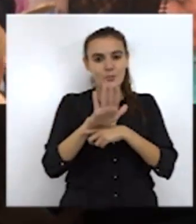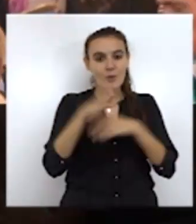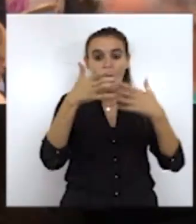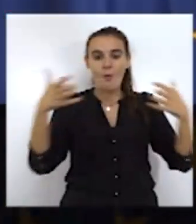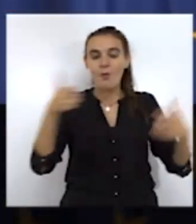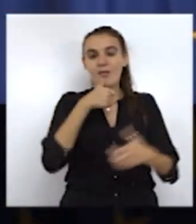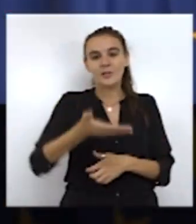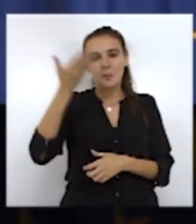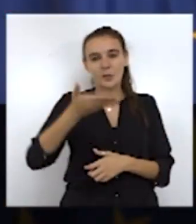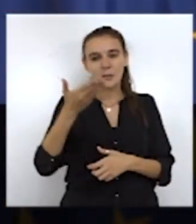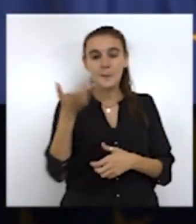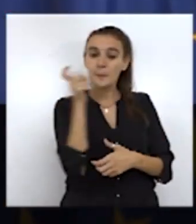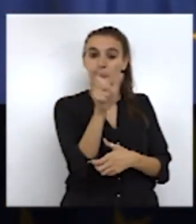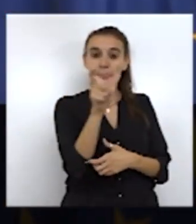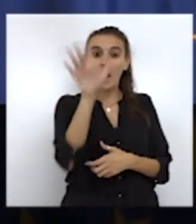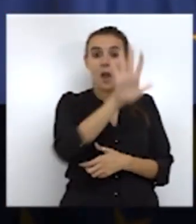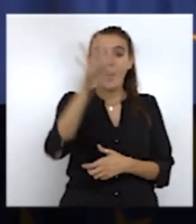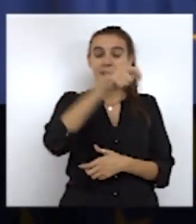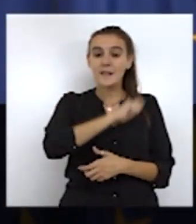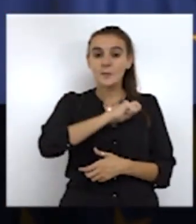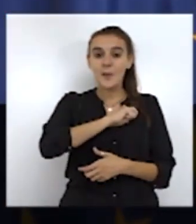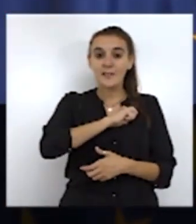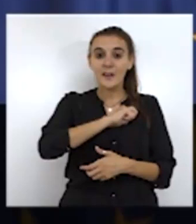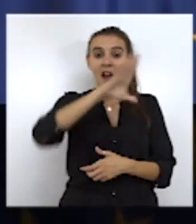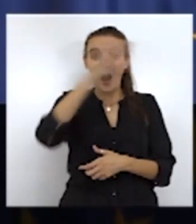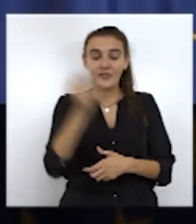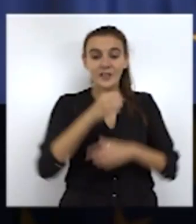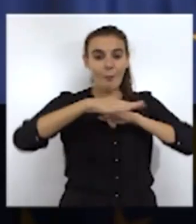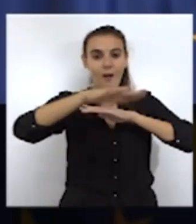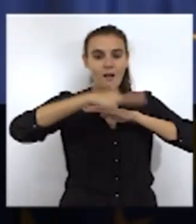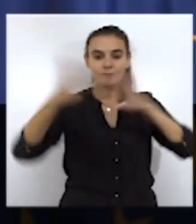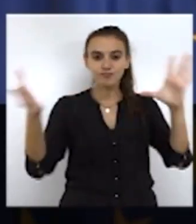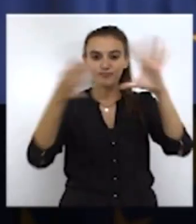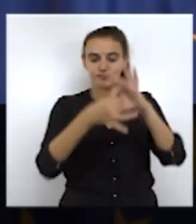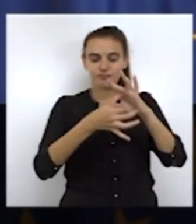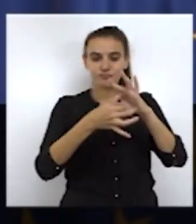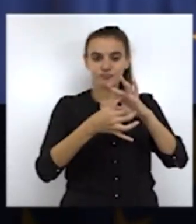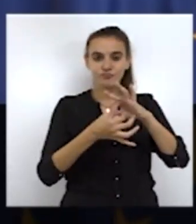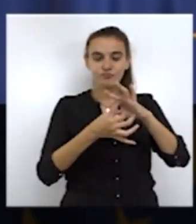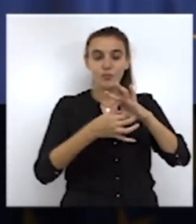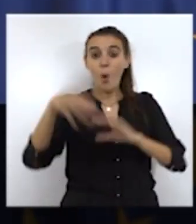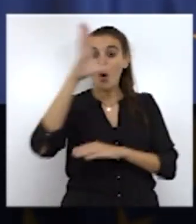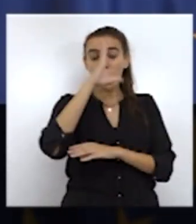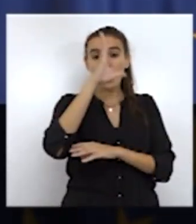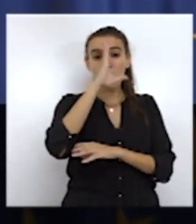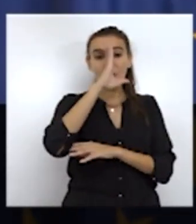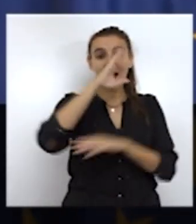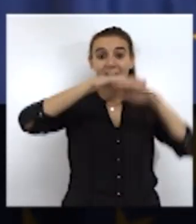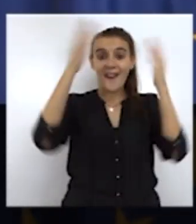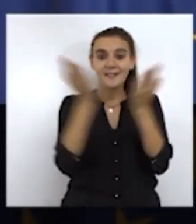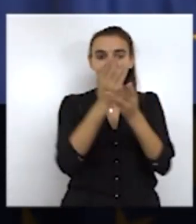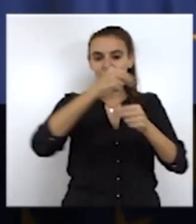esencias de nuestra ciudad. Un trozo de España en África bañado por dos mares, un pedazo de luna en la